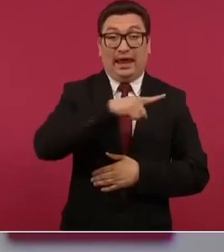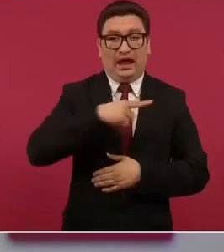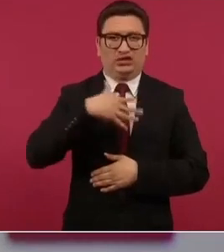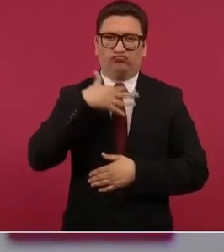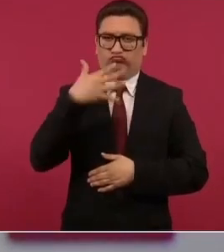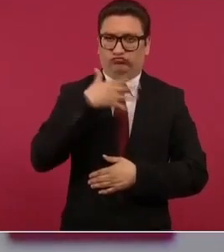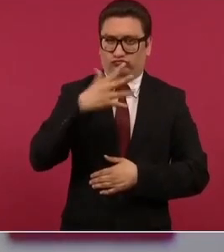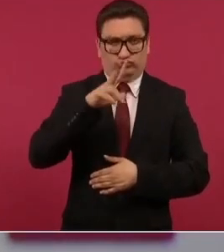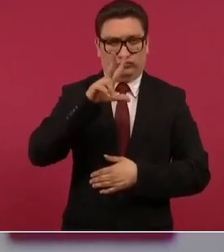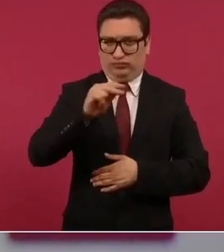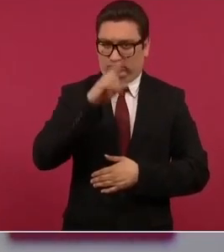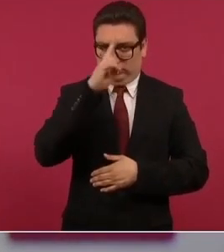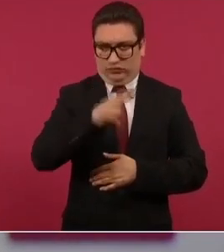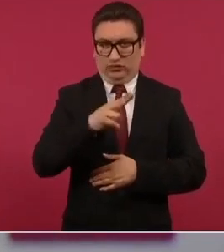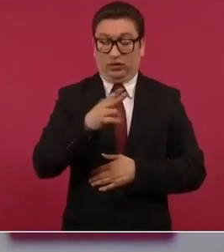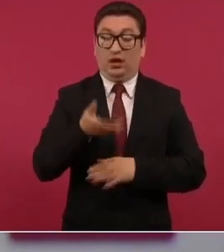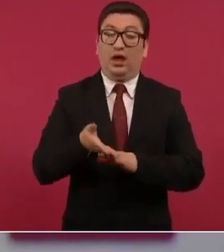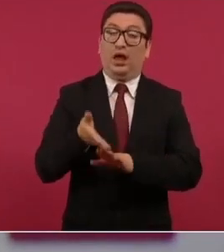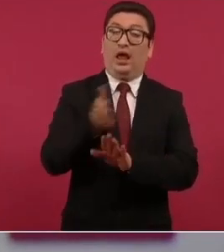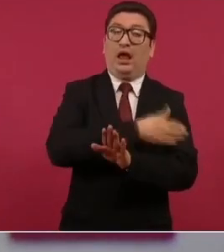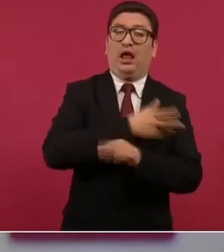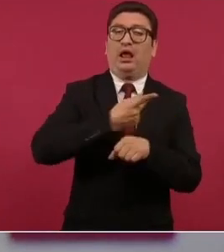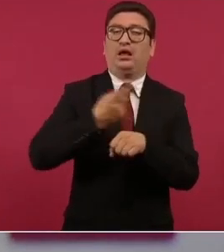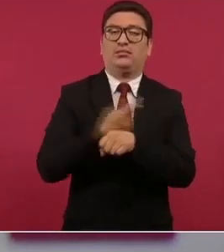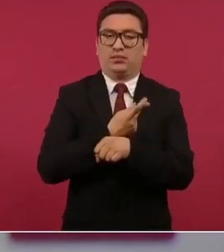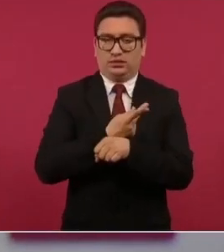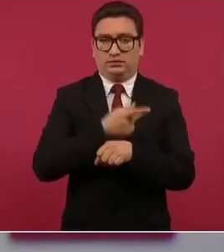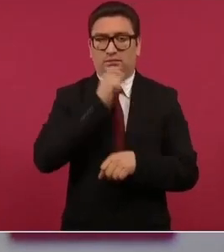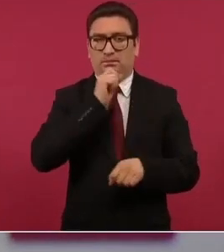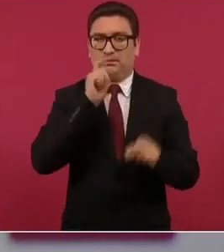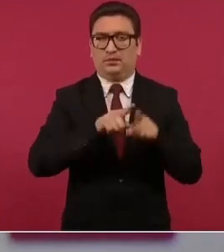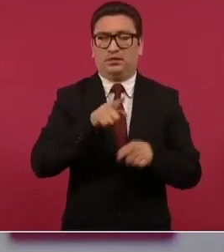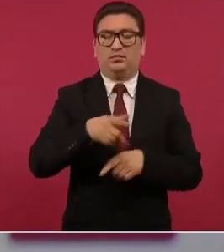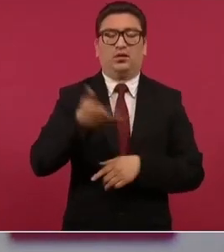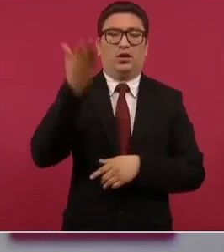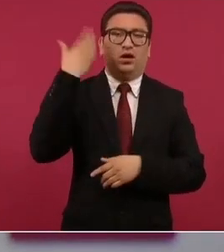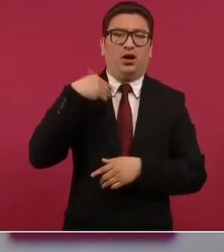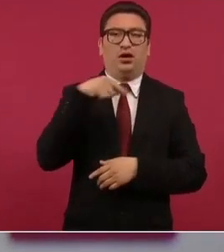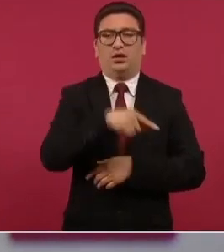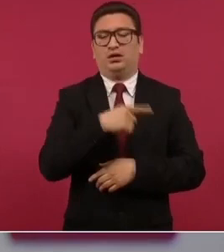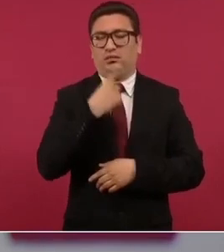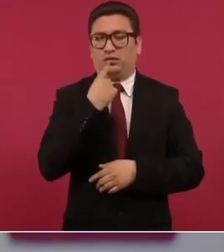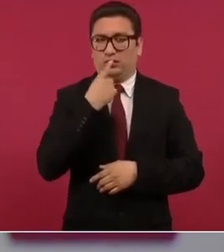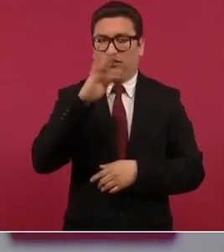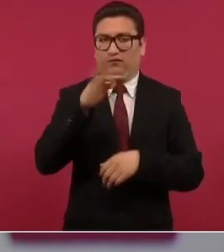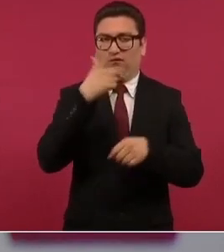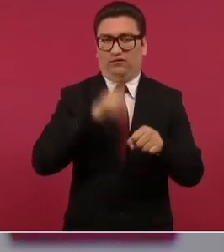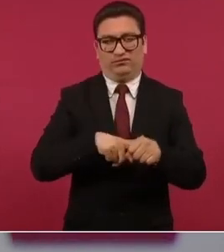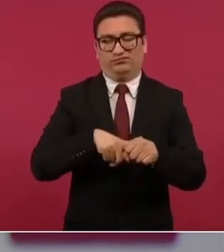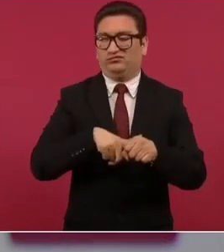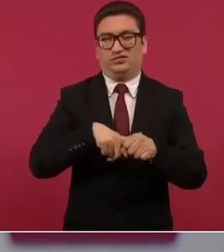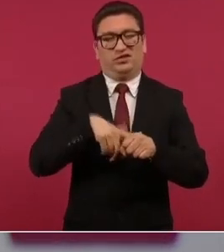como sucedió con la antigua Policía Federal